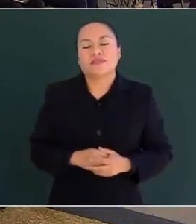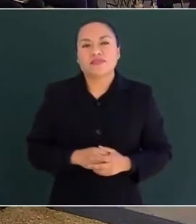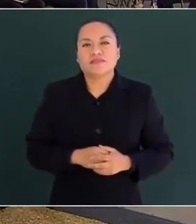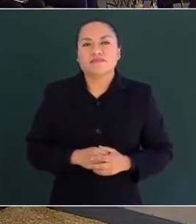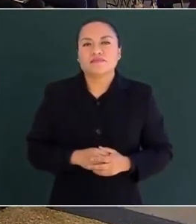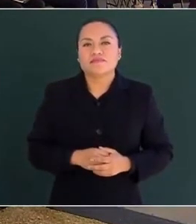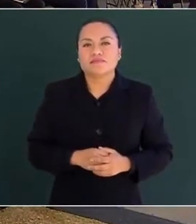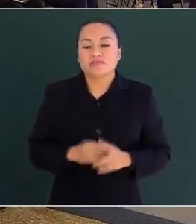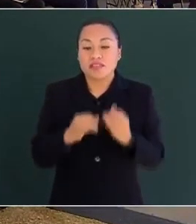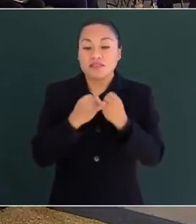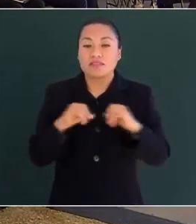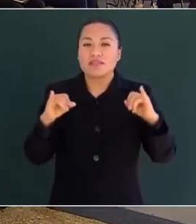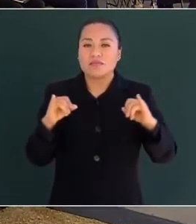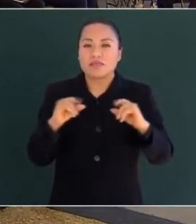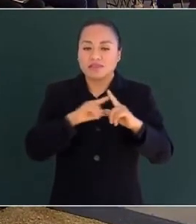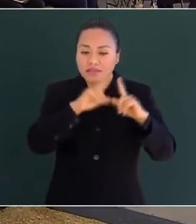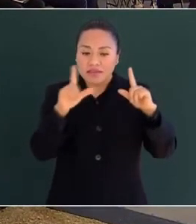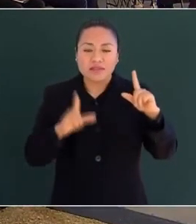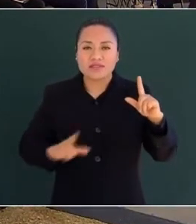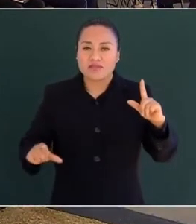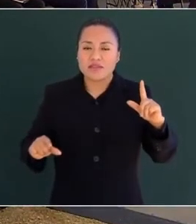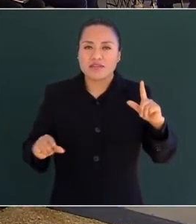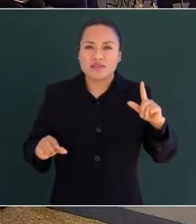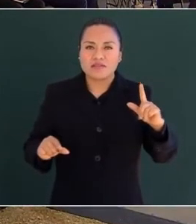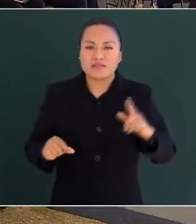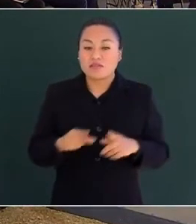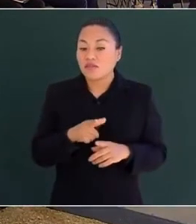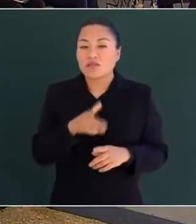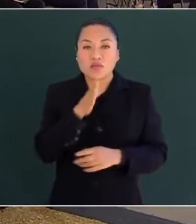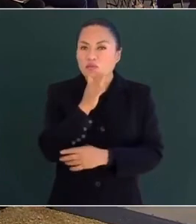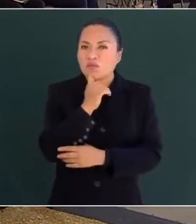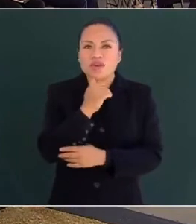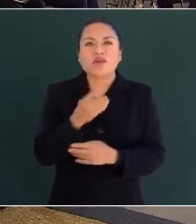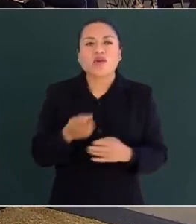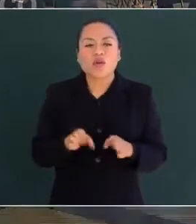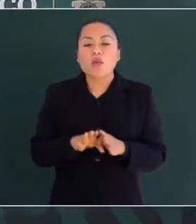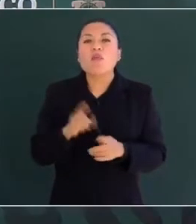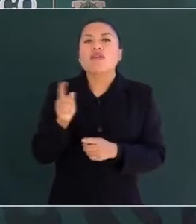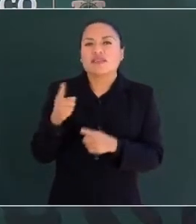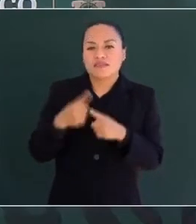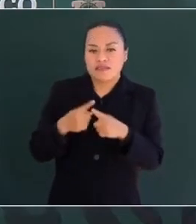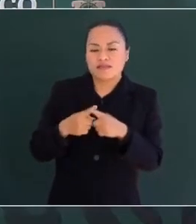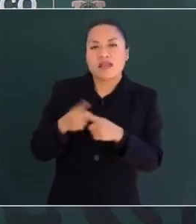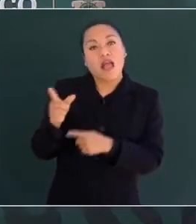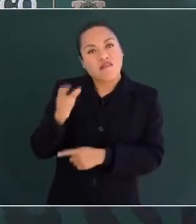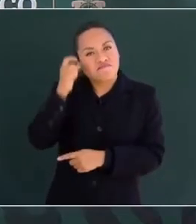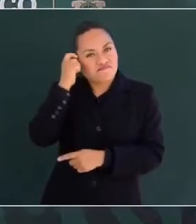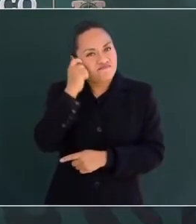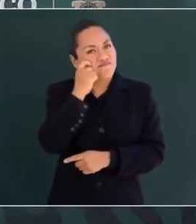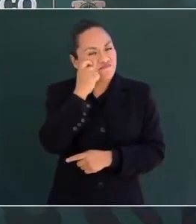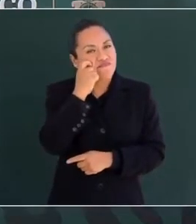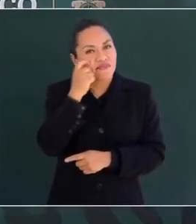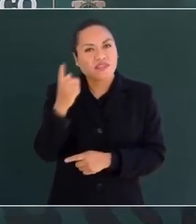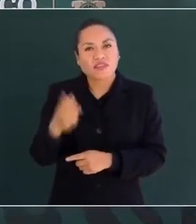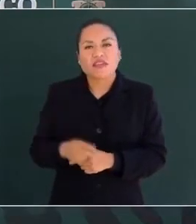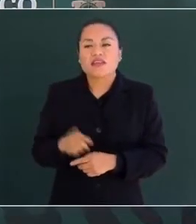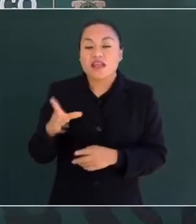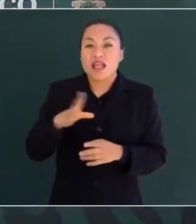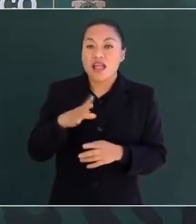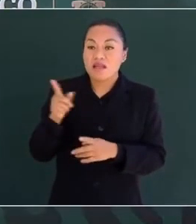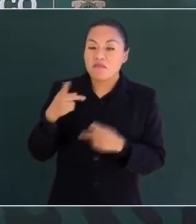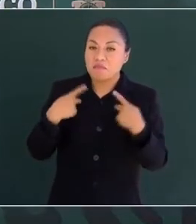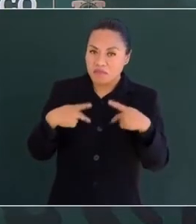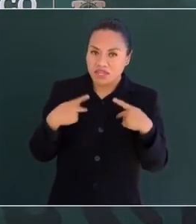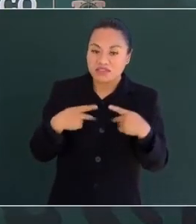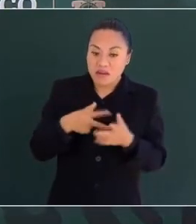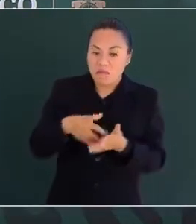La independencia nacional no hubiera sido posible sin Vicente Guerrero, lindero de dos edades, era